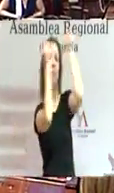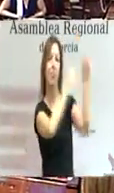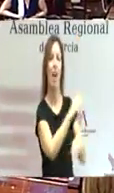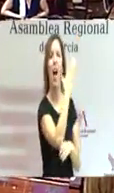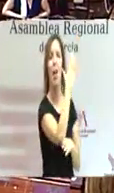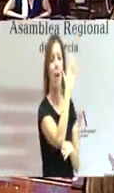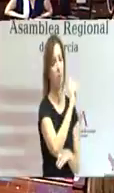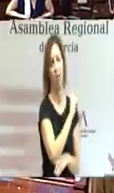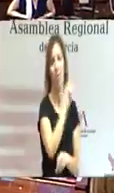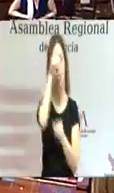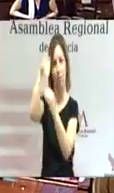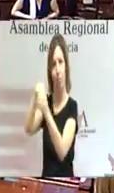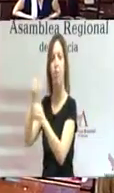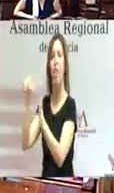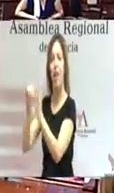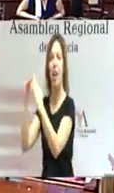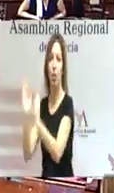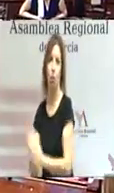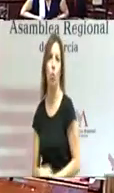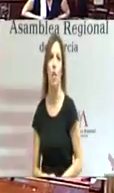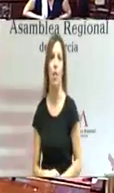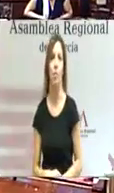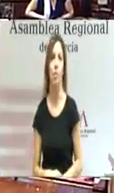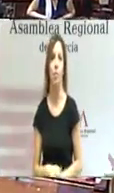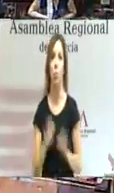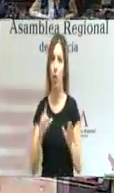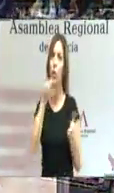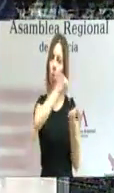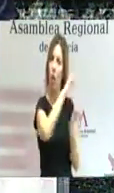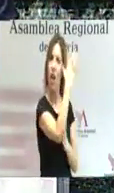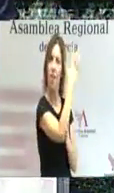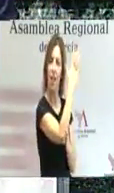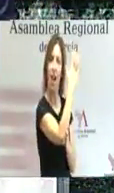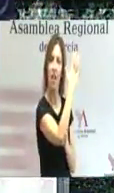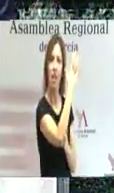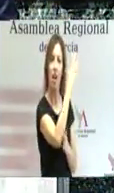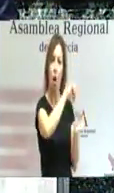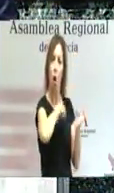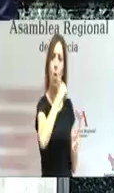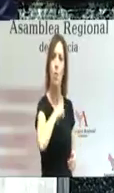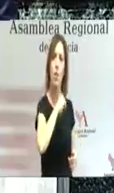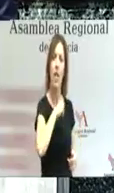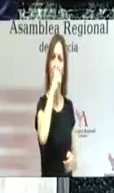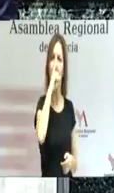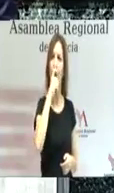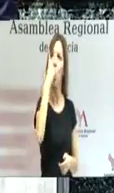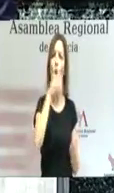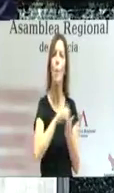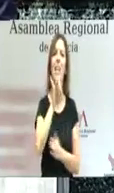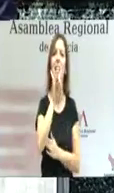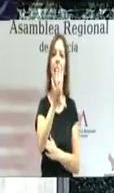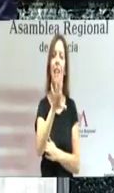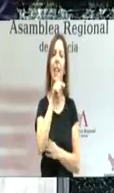sanitaria Virgen de la Rixaca. Por cierto, un hospital Virgen de la Rixaca que en el año 2015 ha sido